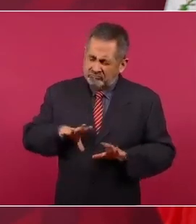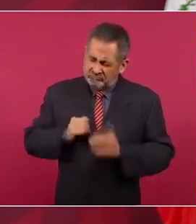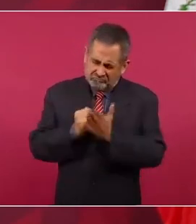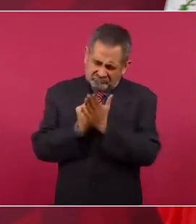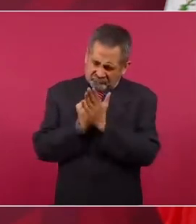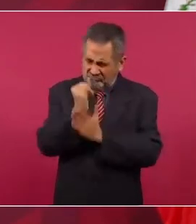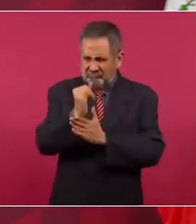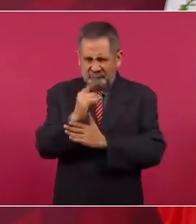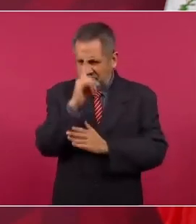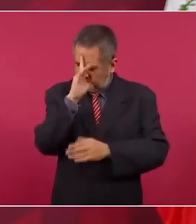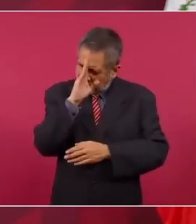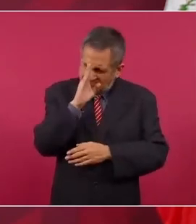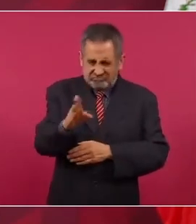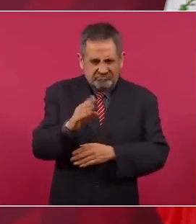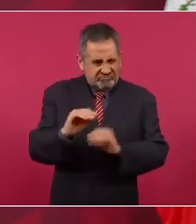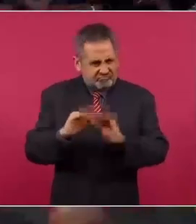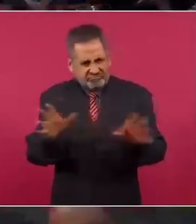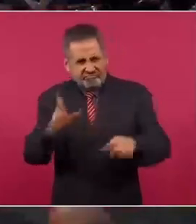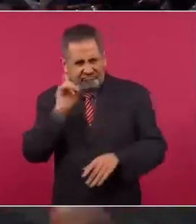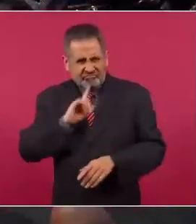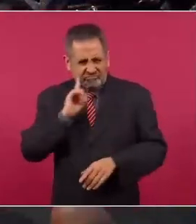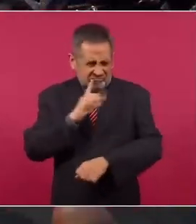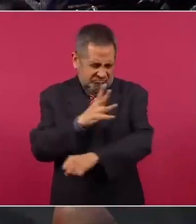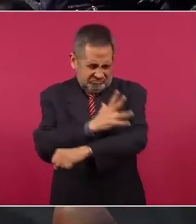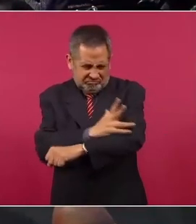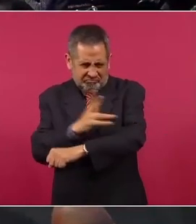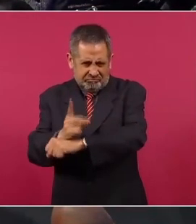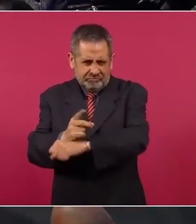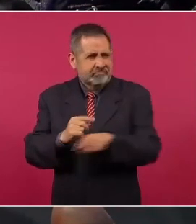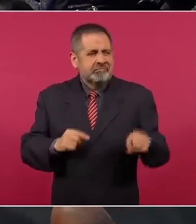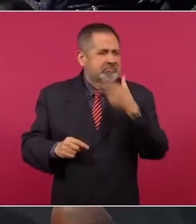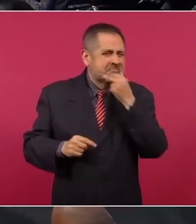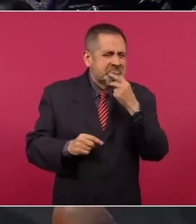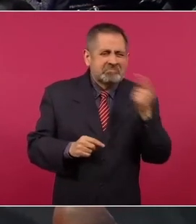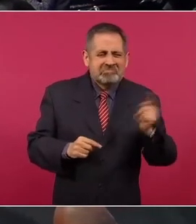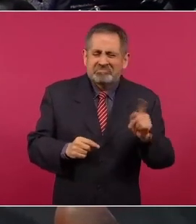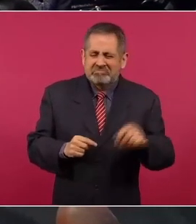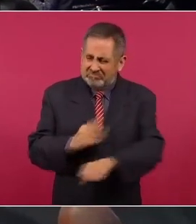más definida, más honrada que los hombres.